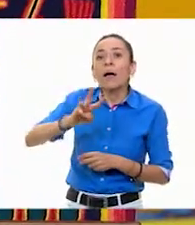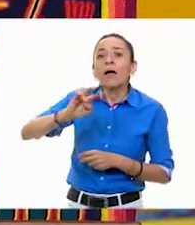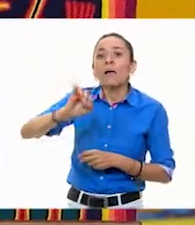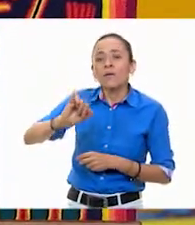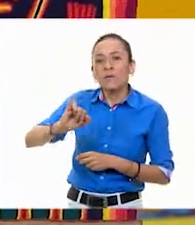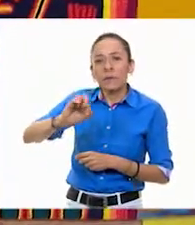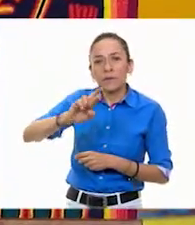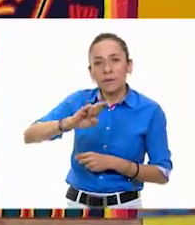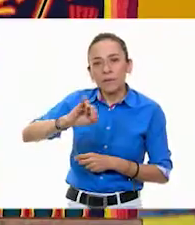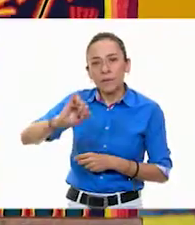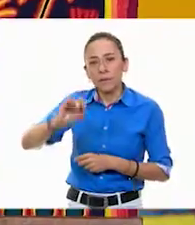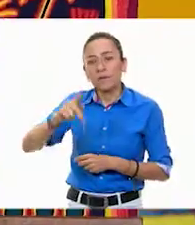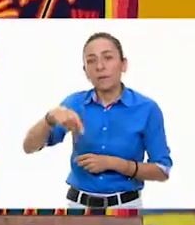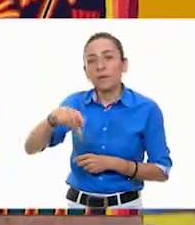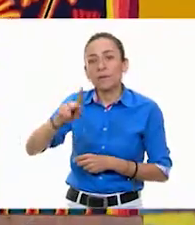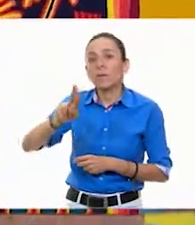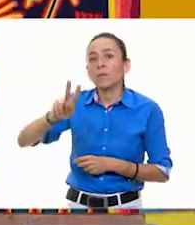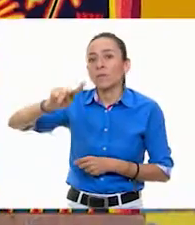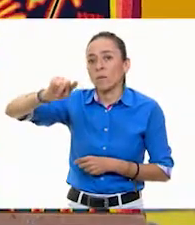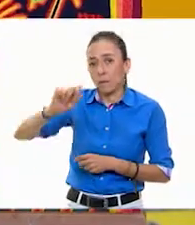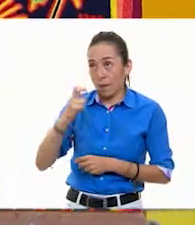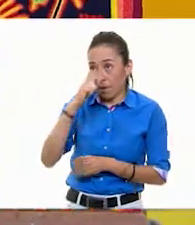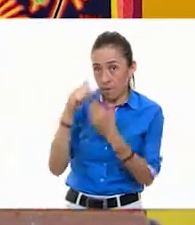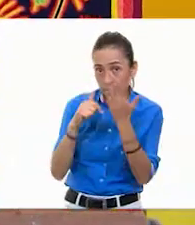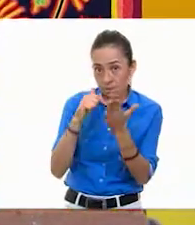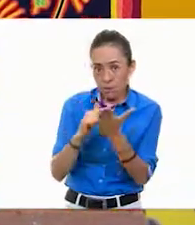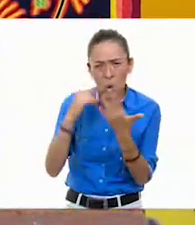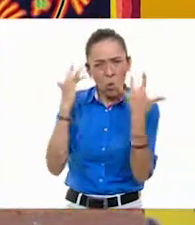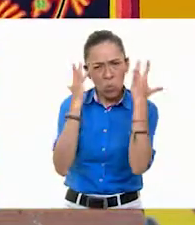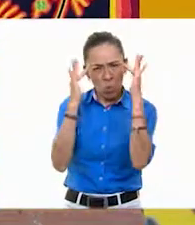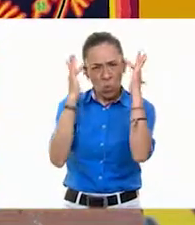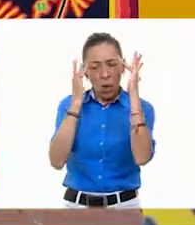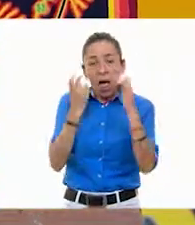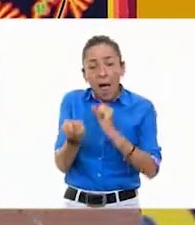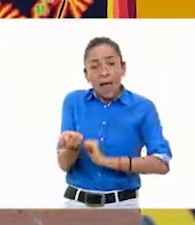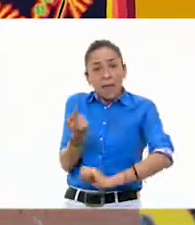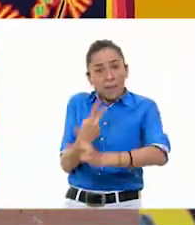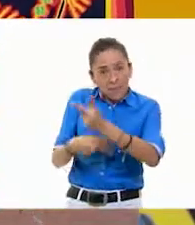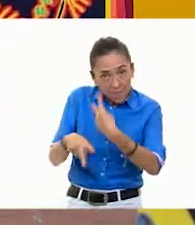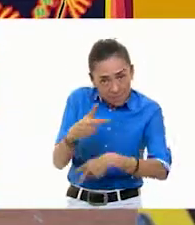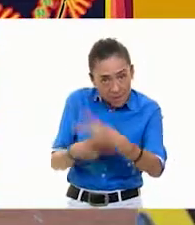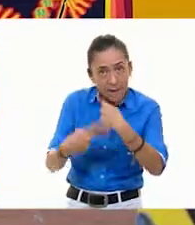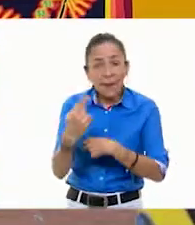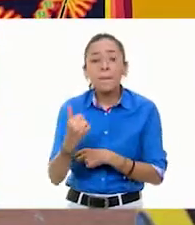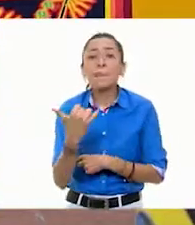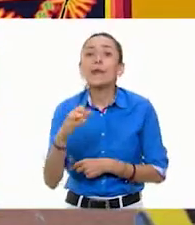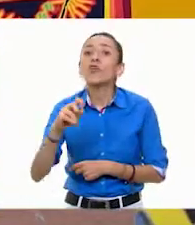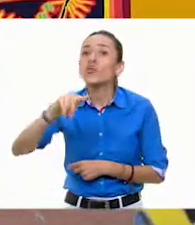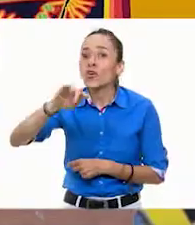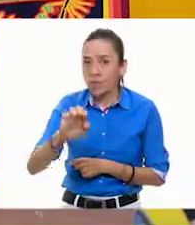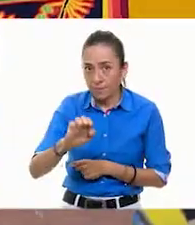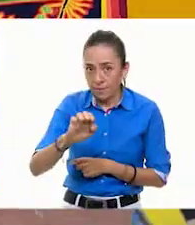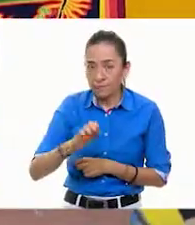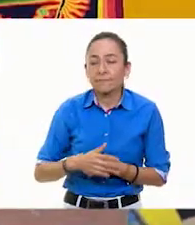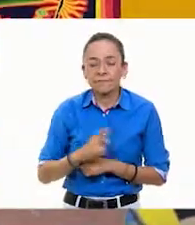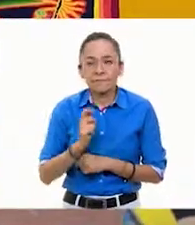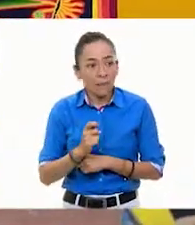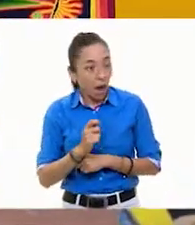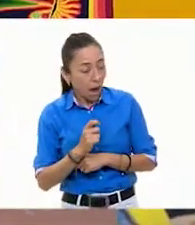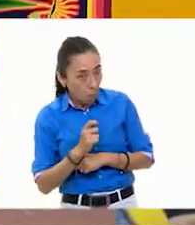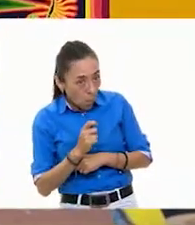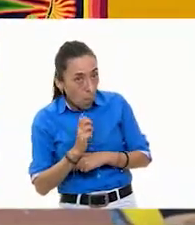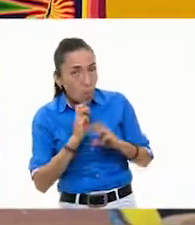Es el lugar sagrado donde se produce el peyote, Oscar. Y todavía no acabamos, miren. Le